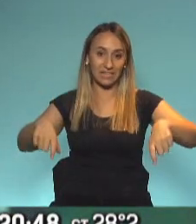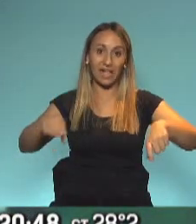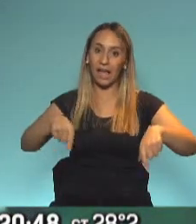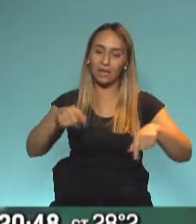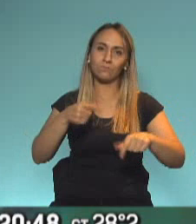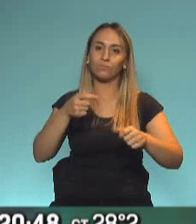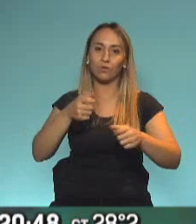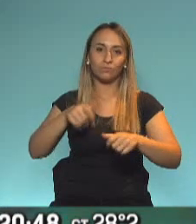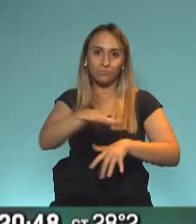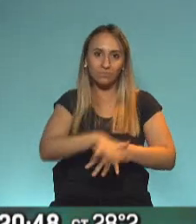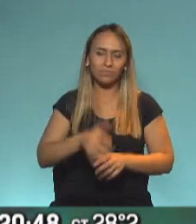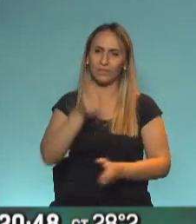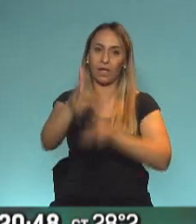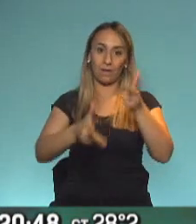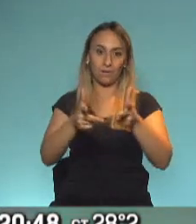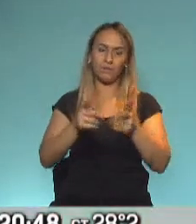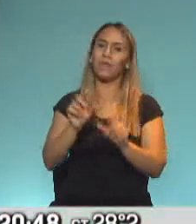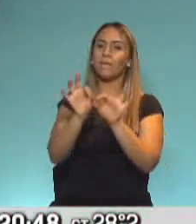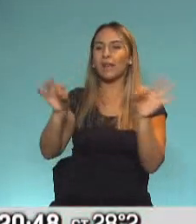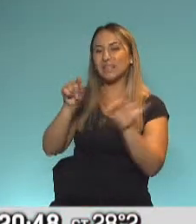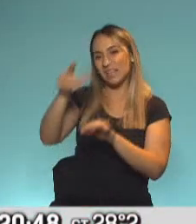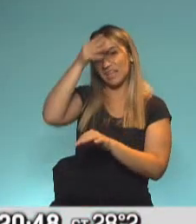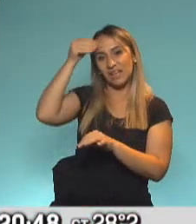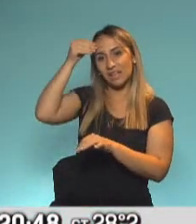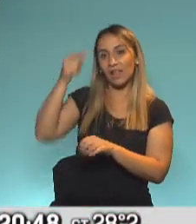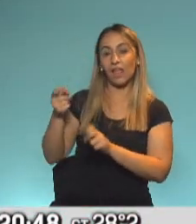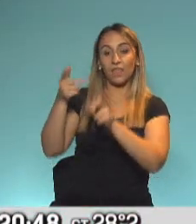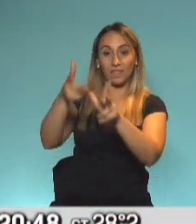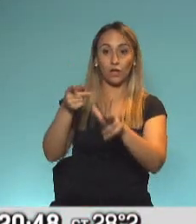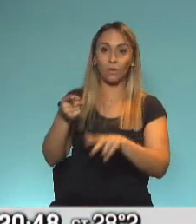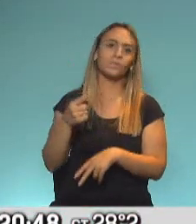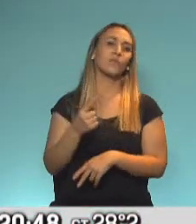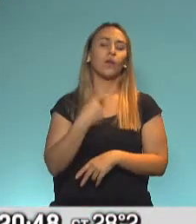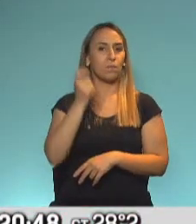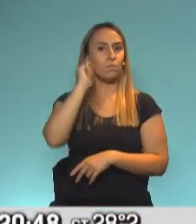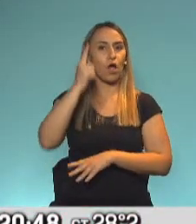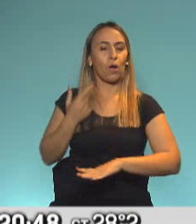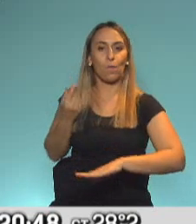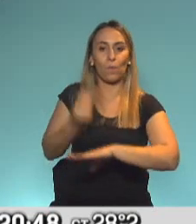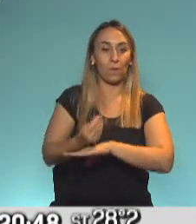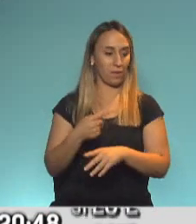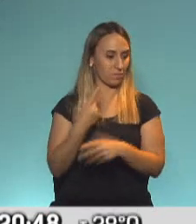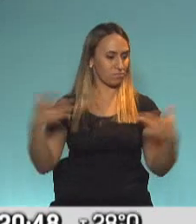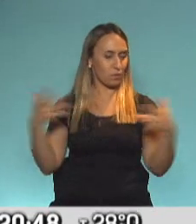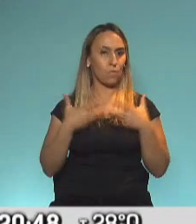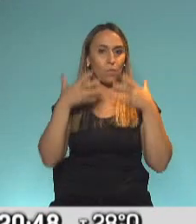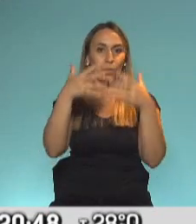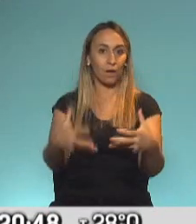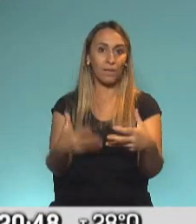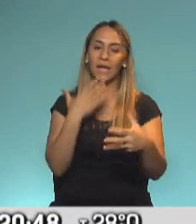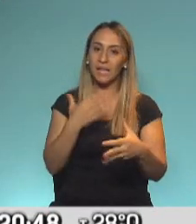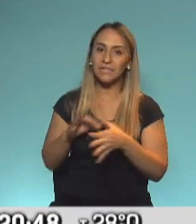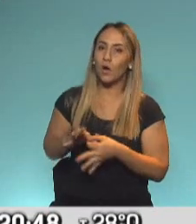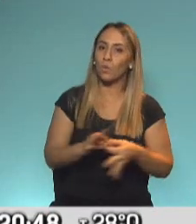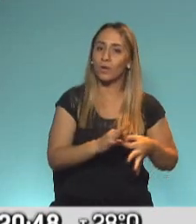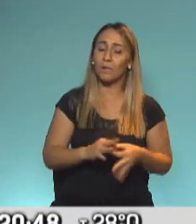también con una frase de Cristina Kirchner que dijo que pudieron volver, pudo volver esta fórmula por la unidad, pero también por los 12